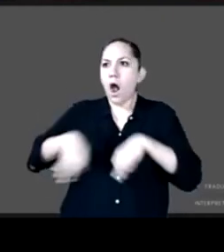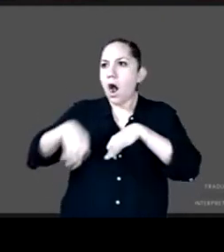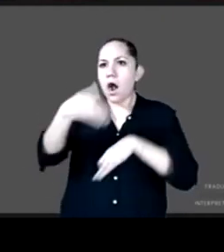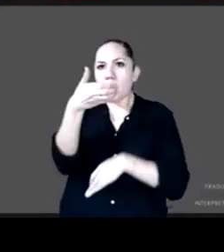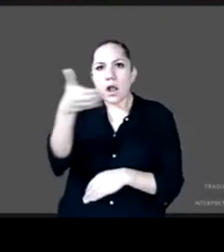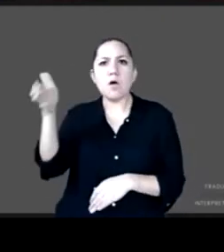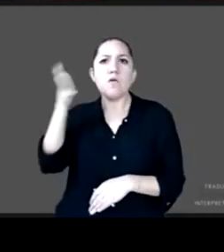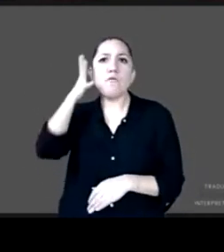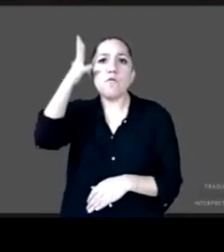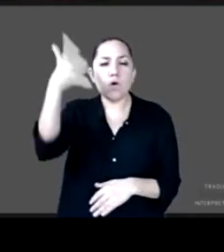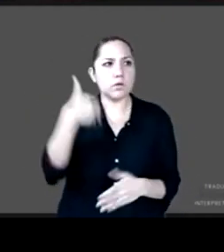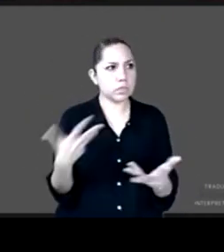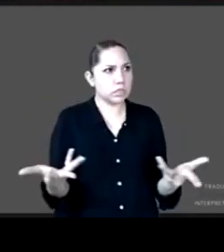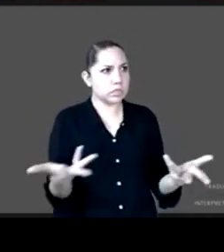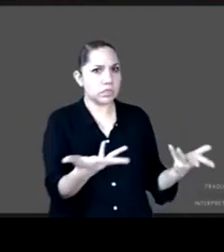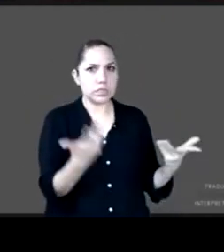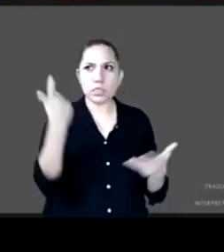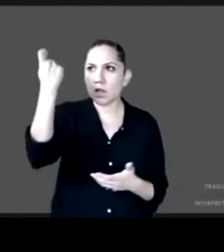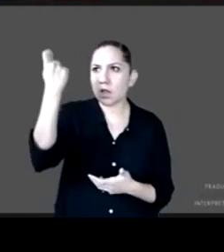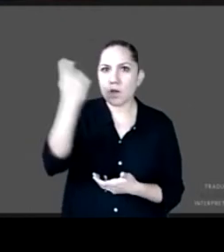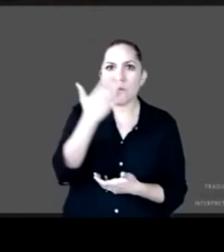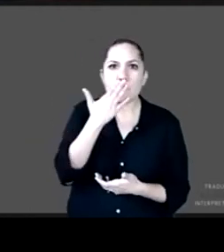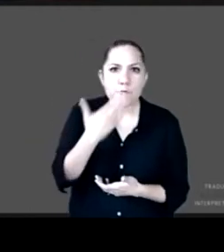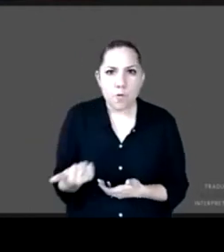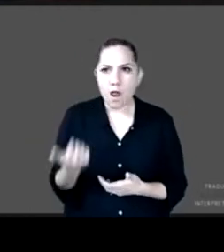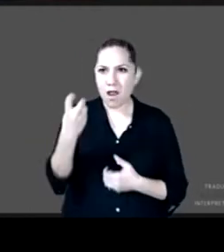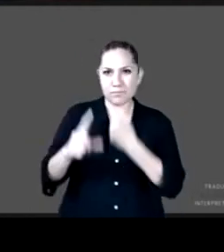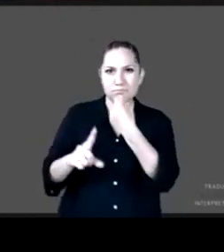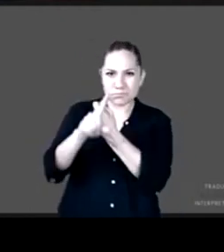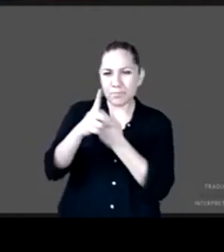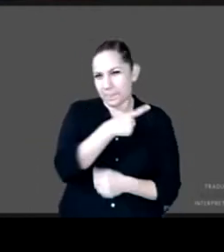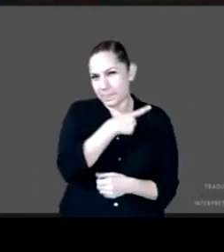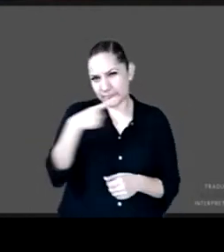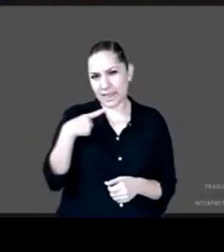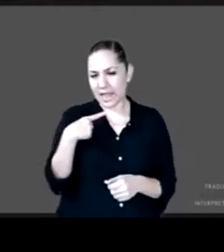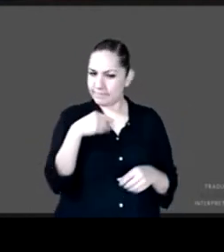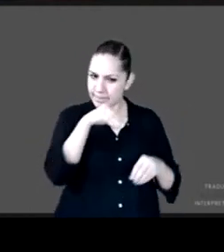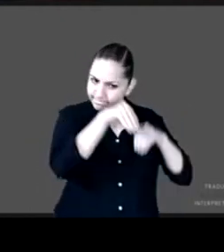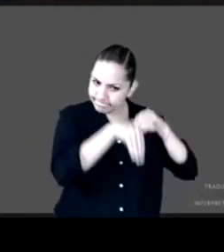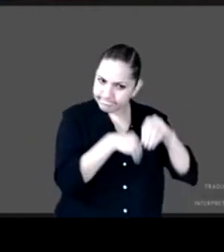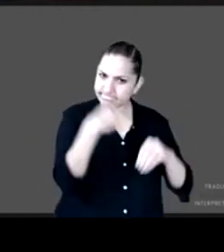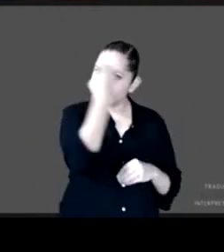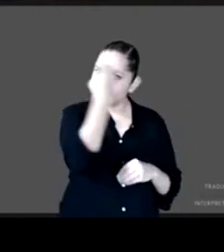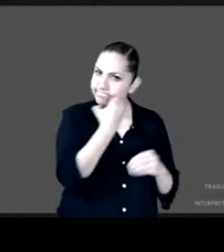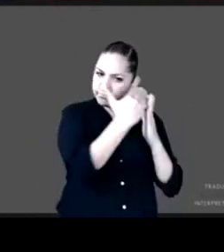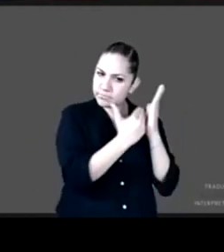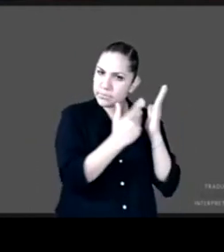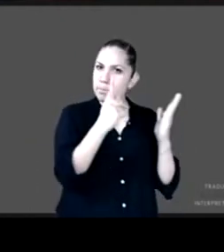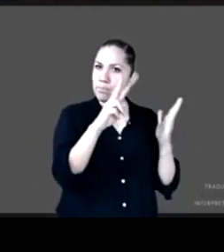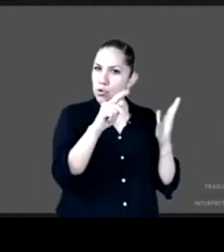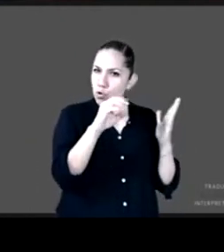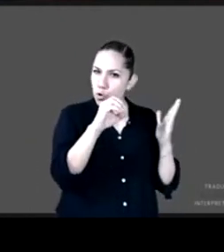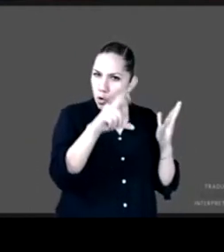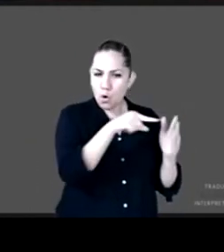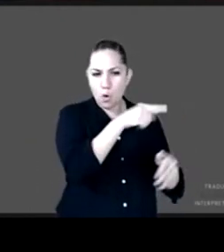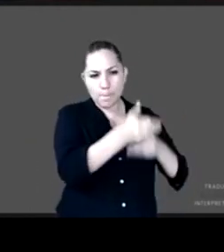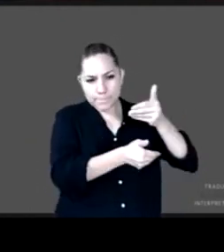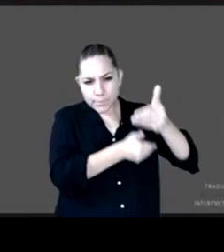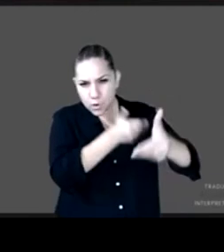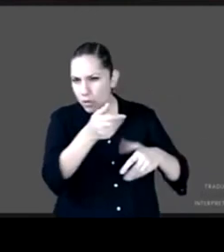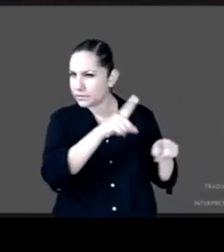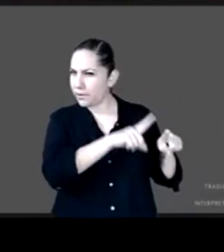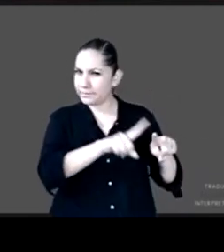en este tema de los protocolos y los procesos también privilegiar la formación de grupos comunitarios de protección pero que estén